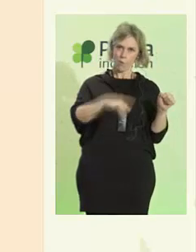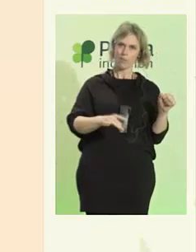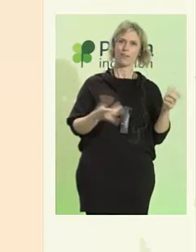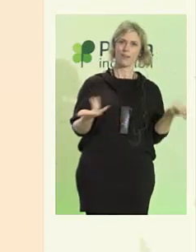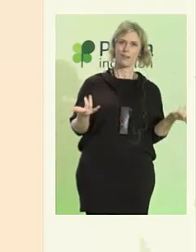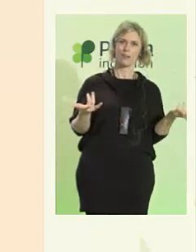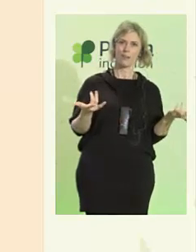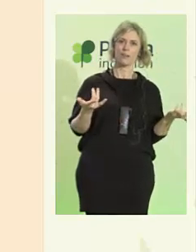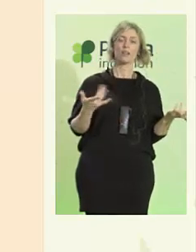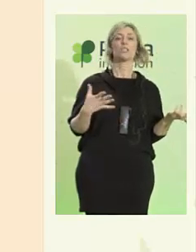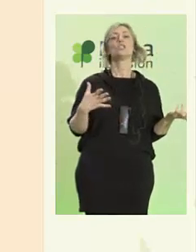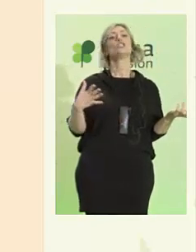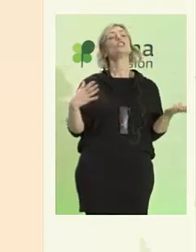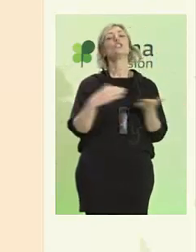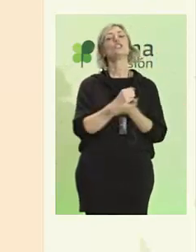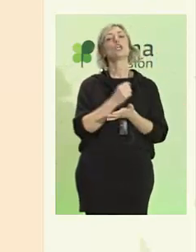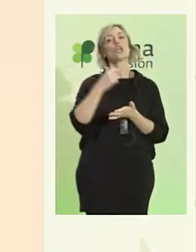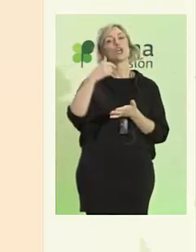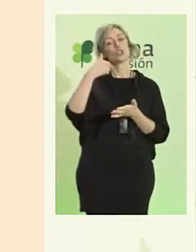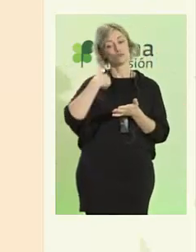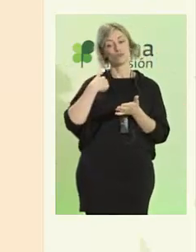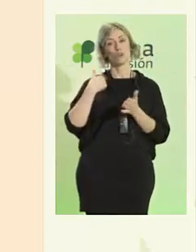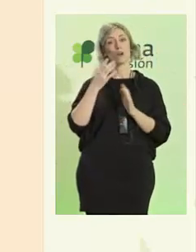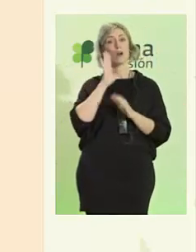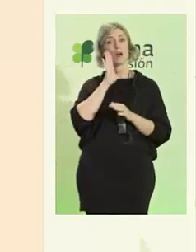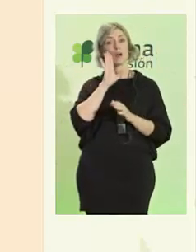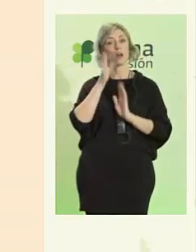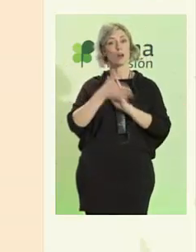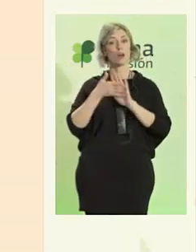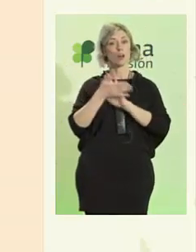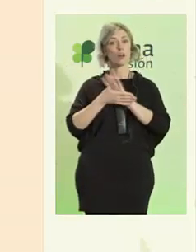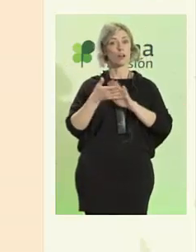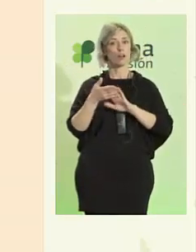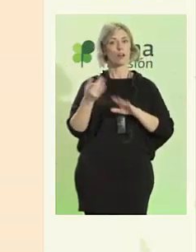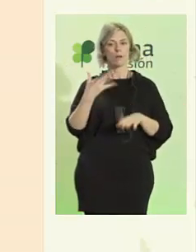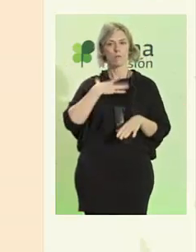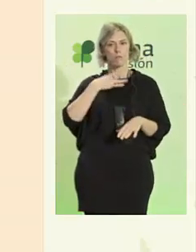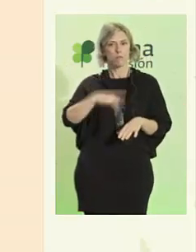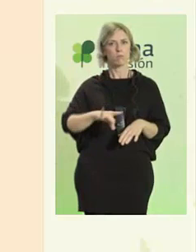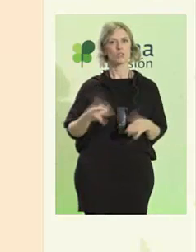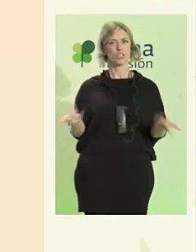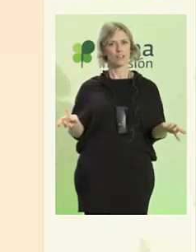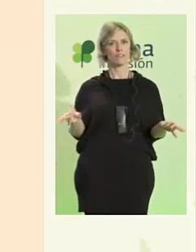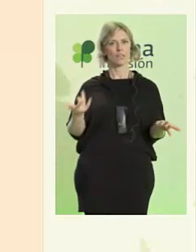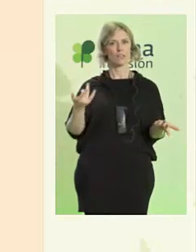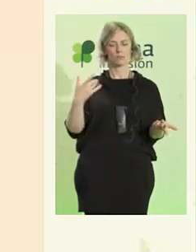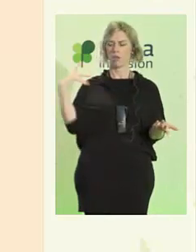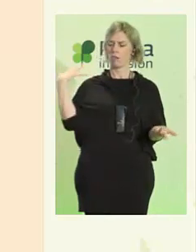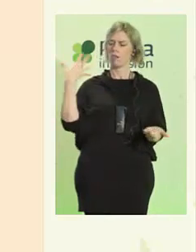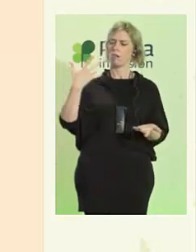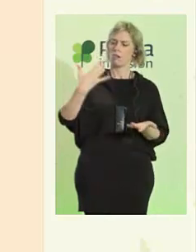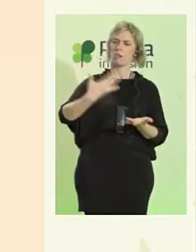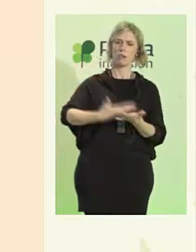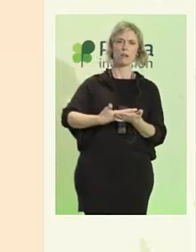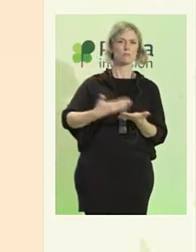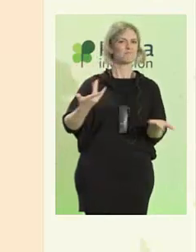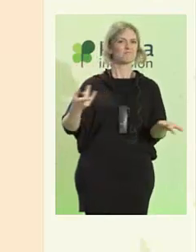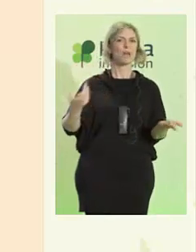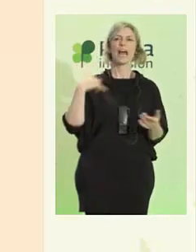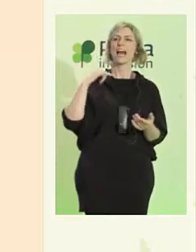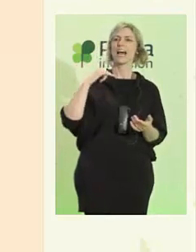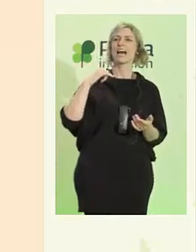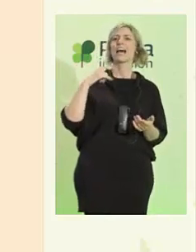es posible para todos nosotros. Es sostenible a largo plazo, es asequible, no es algo caro.